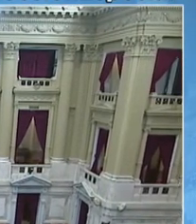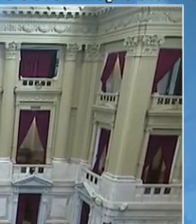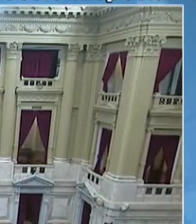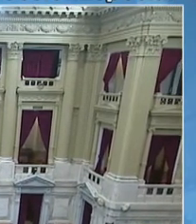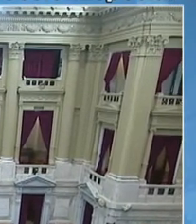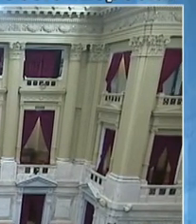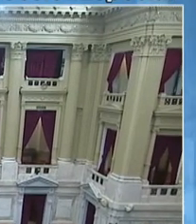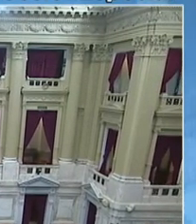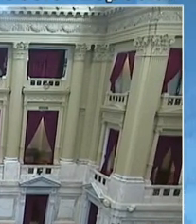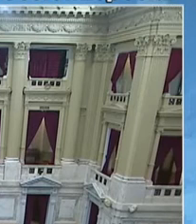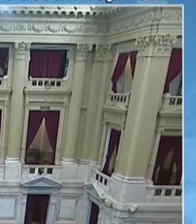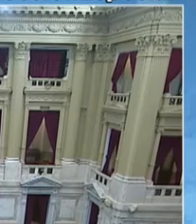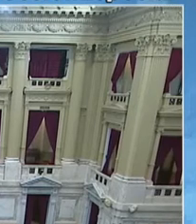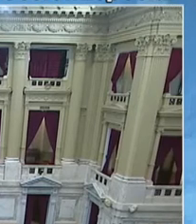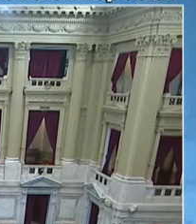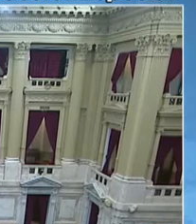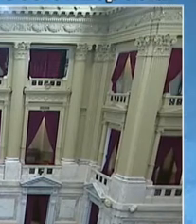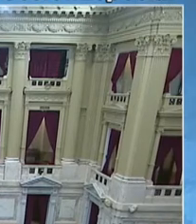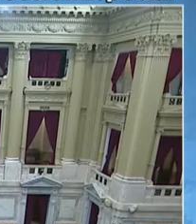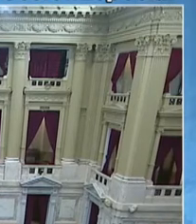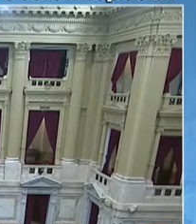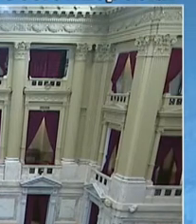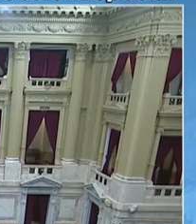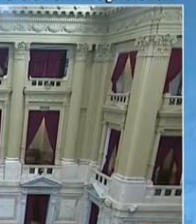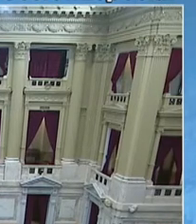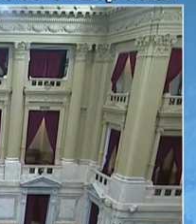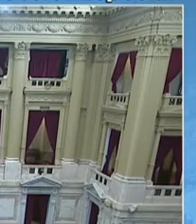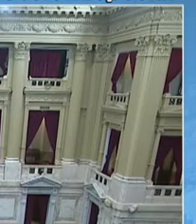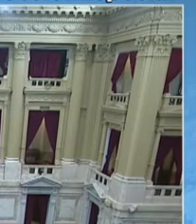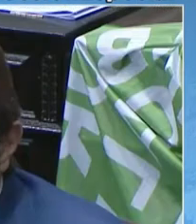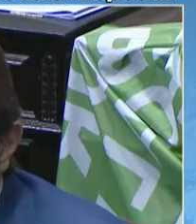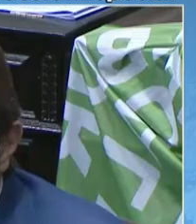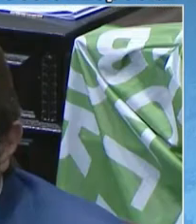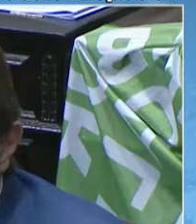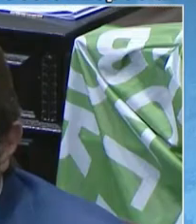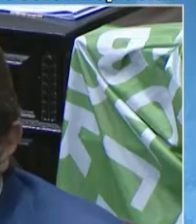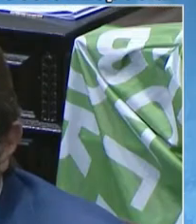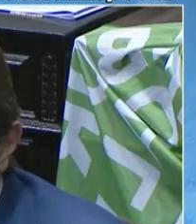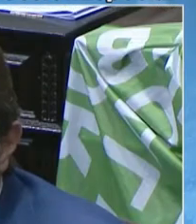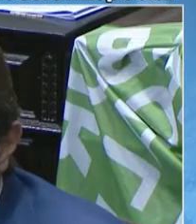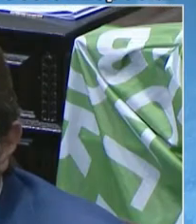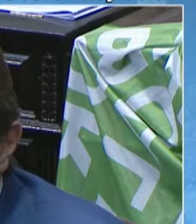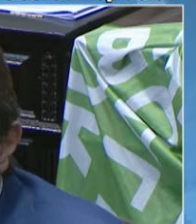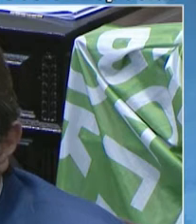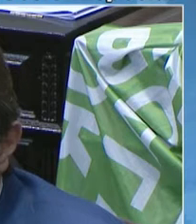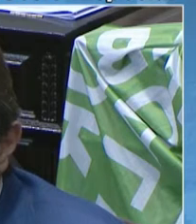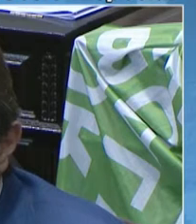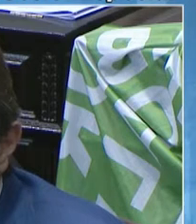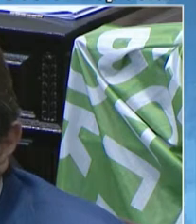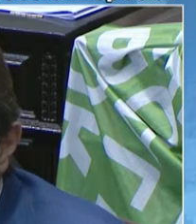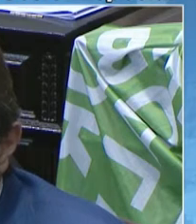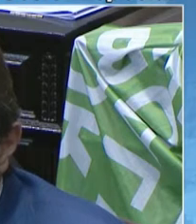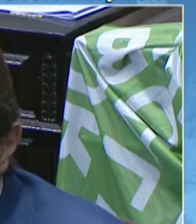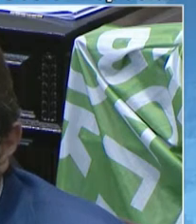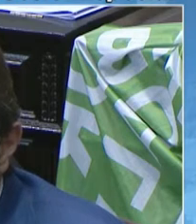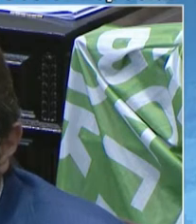social, para saber afrontar estas situaciones y darle solución y contención general, especialmente a los jóvenes.